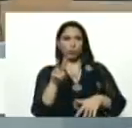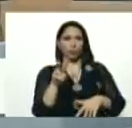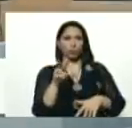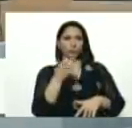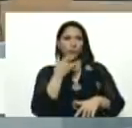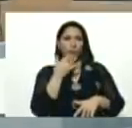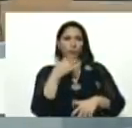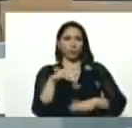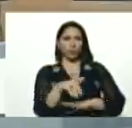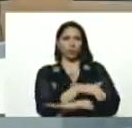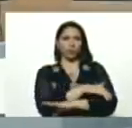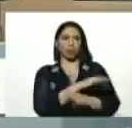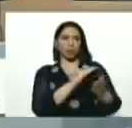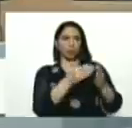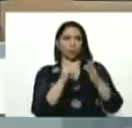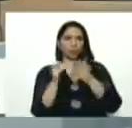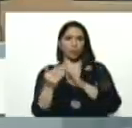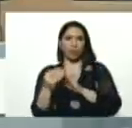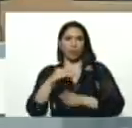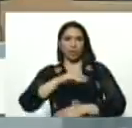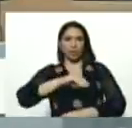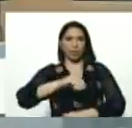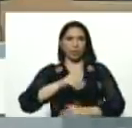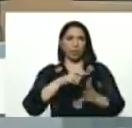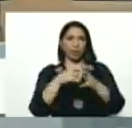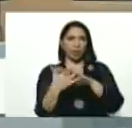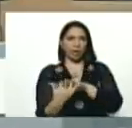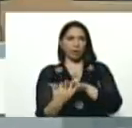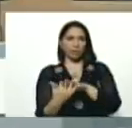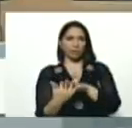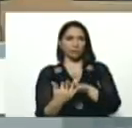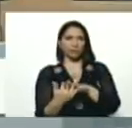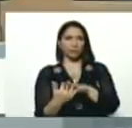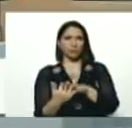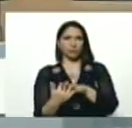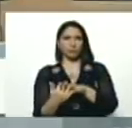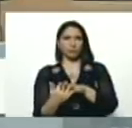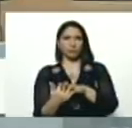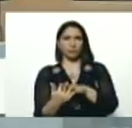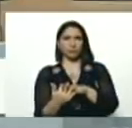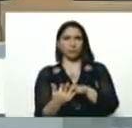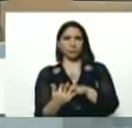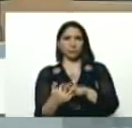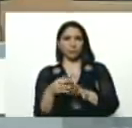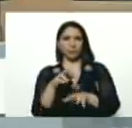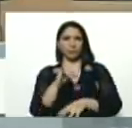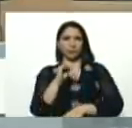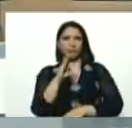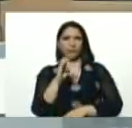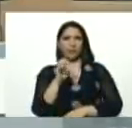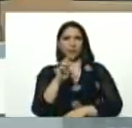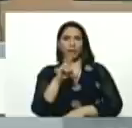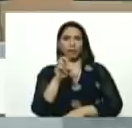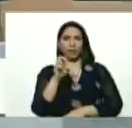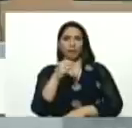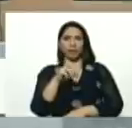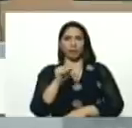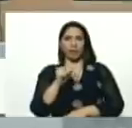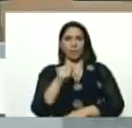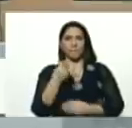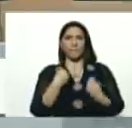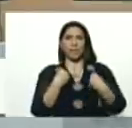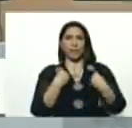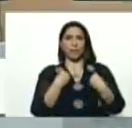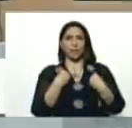la, de la comunidad, El Limón, de la calle, eh, la ribereña, ahí vive, el señor Juan,